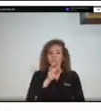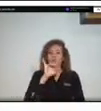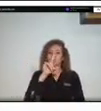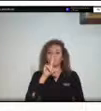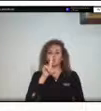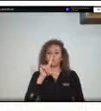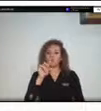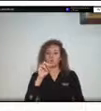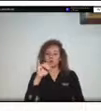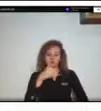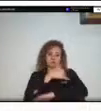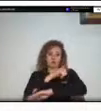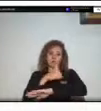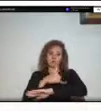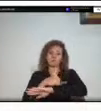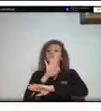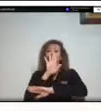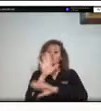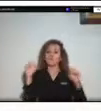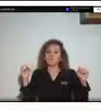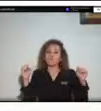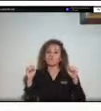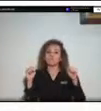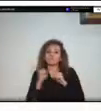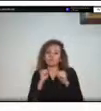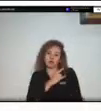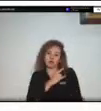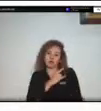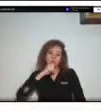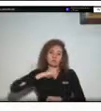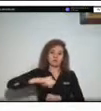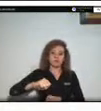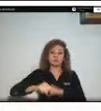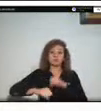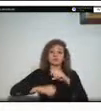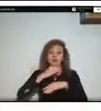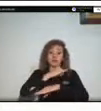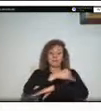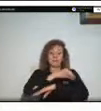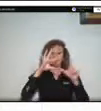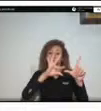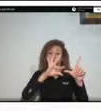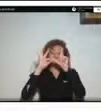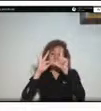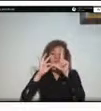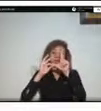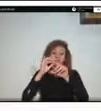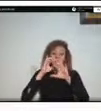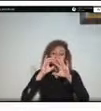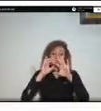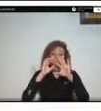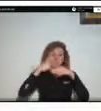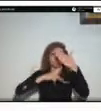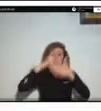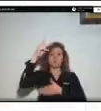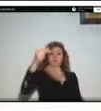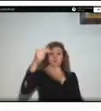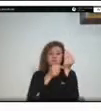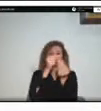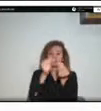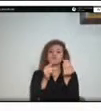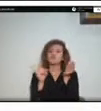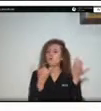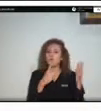especialista en gerencia de proyectos de la universidad pedagógica y tecnológica de colombia y se ha desempeñado como secretario de infraestructura de la alcaldía de